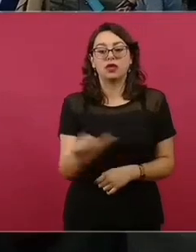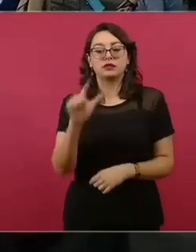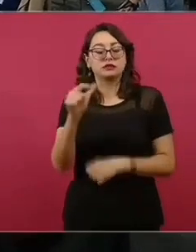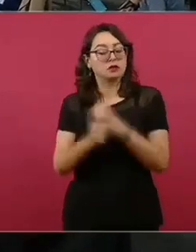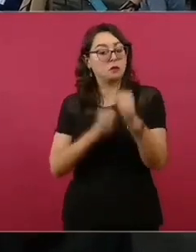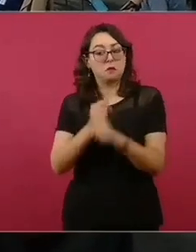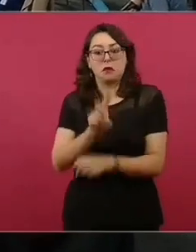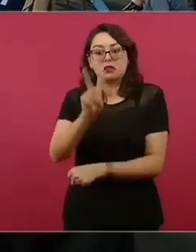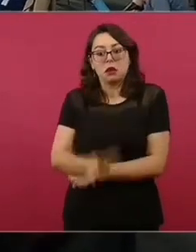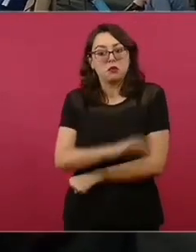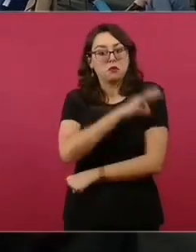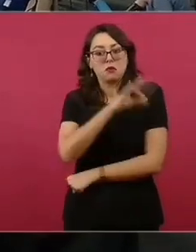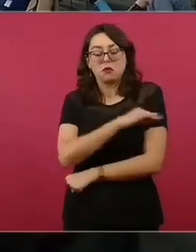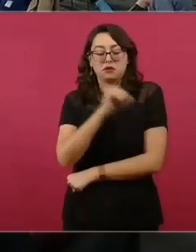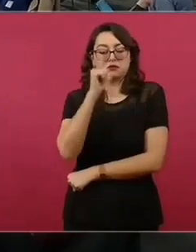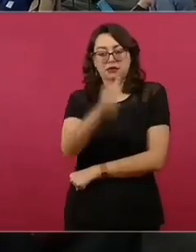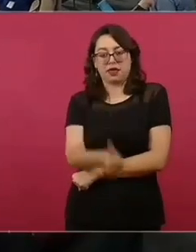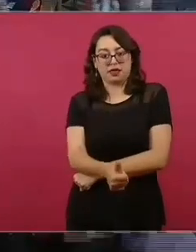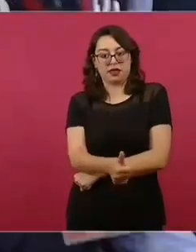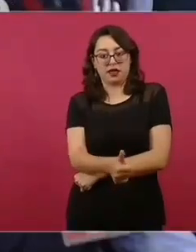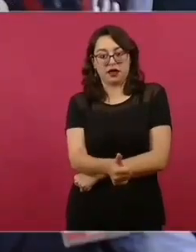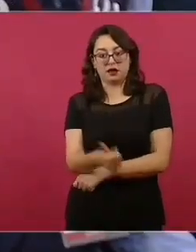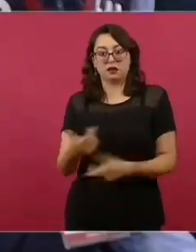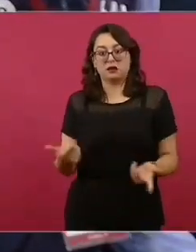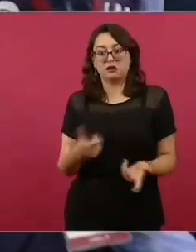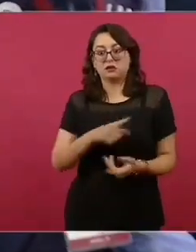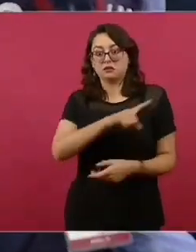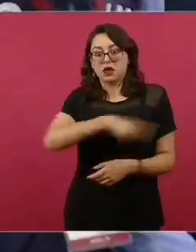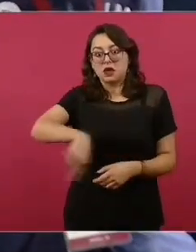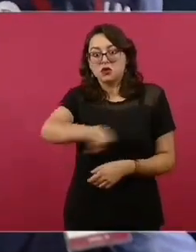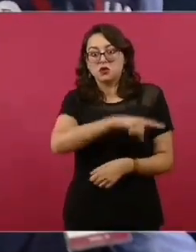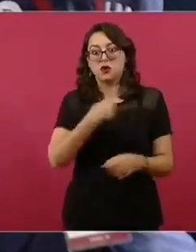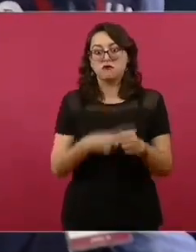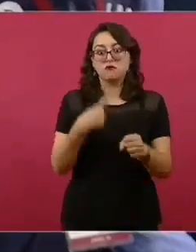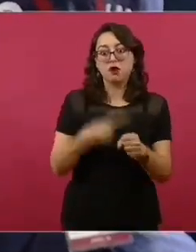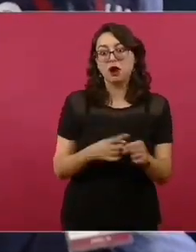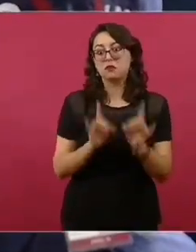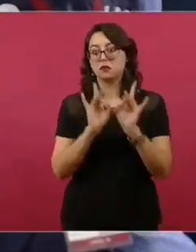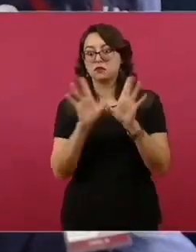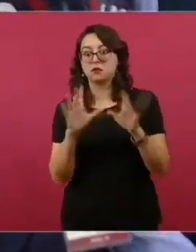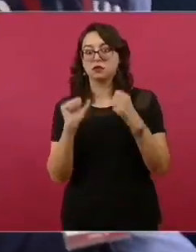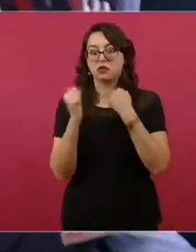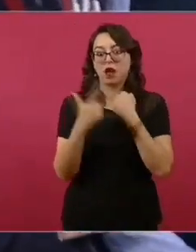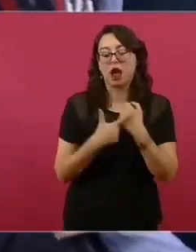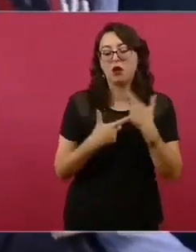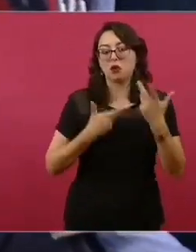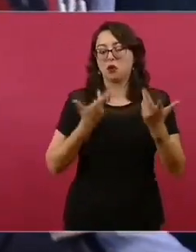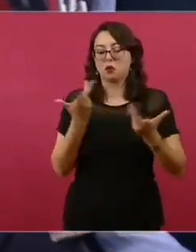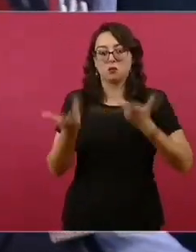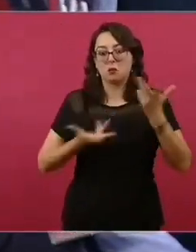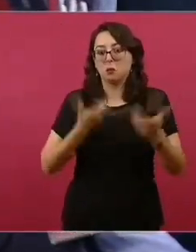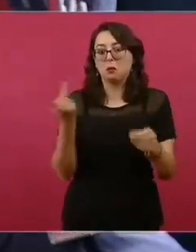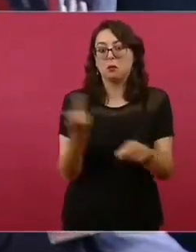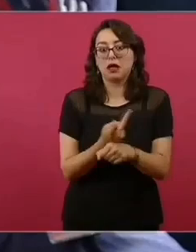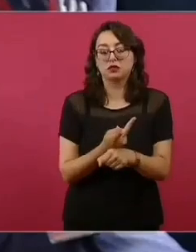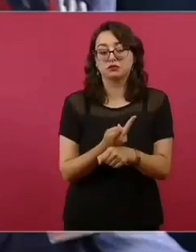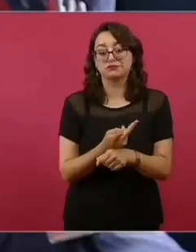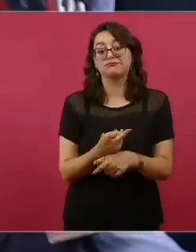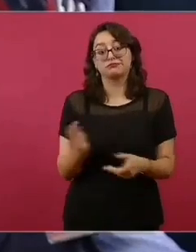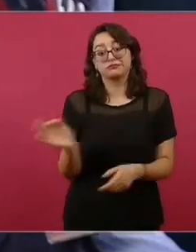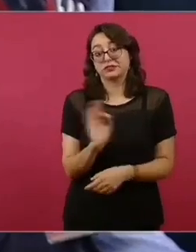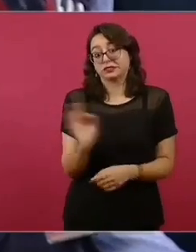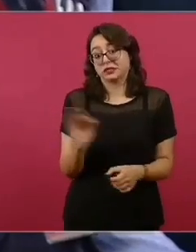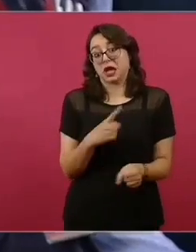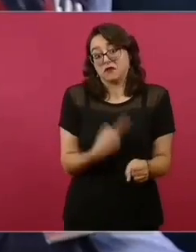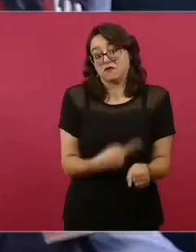¿no se prevé entonces complicaciones para ellos si se enferman, digamos, se van a estar enfermando